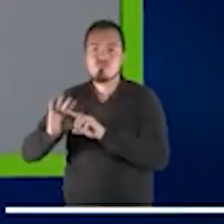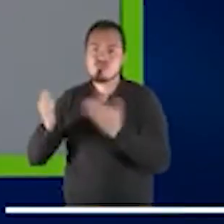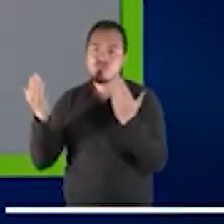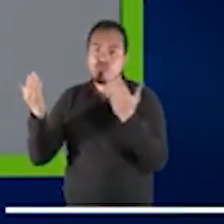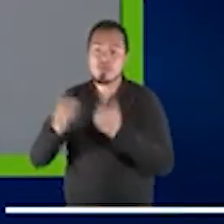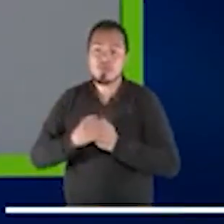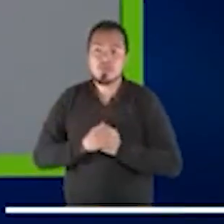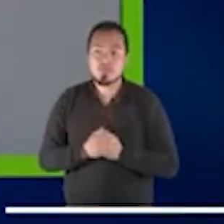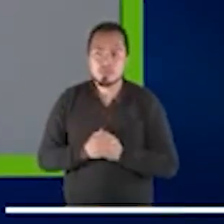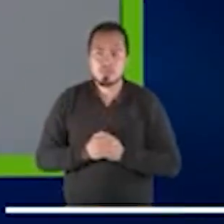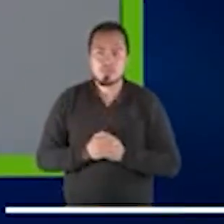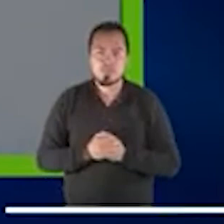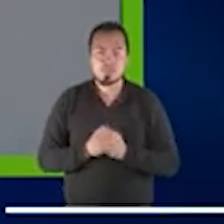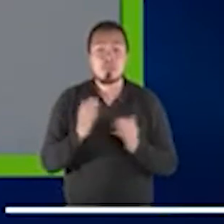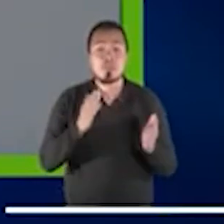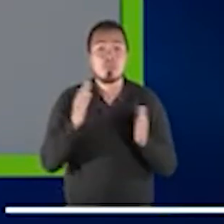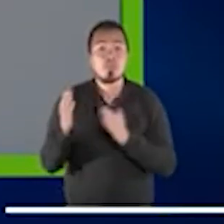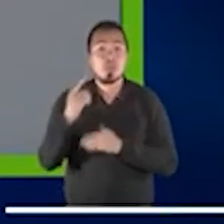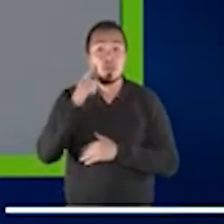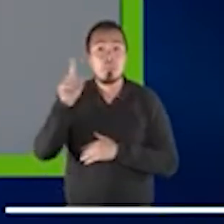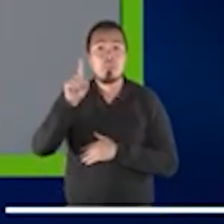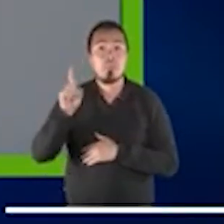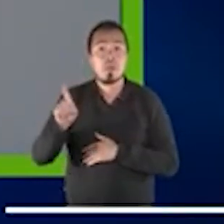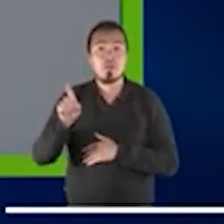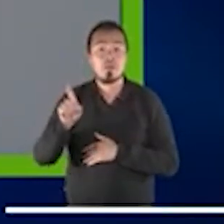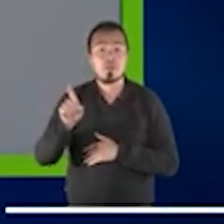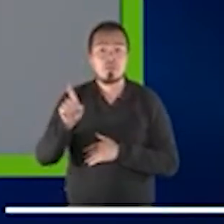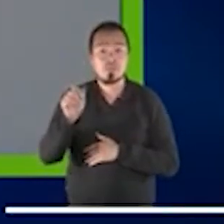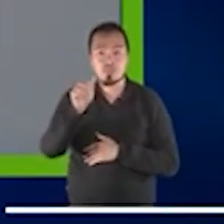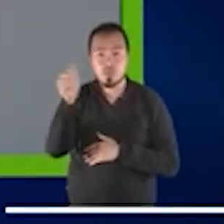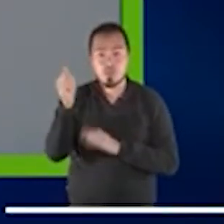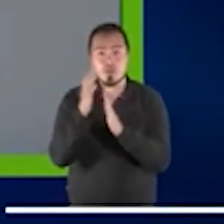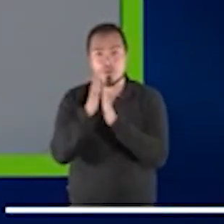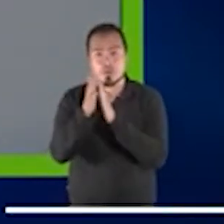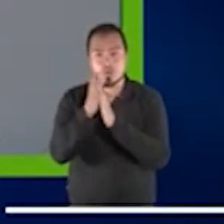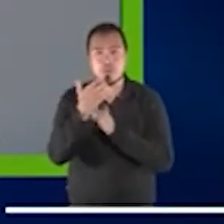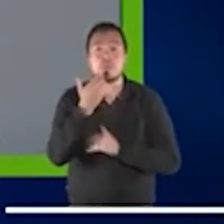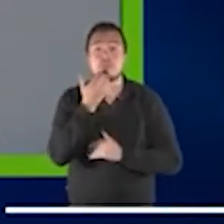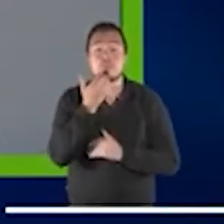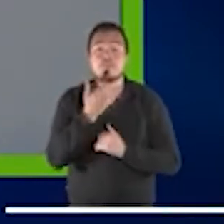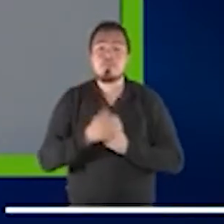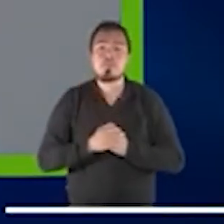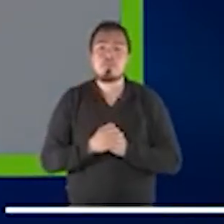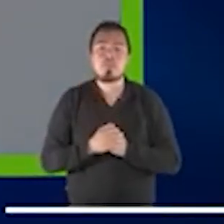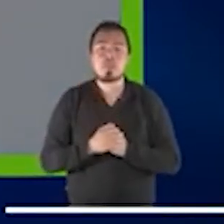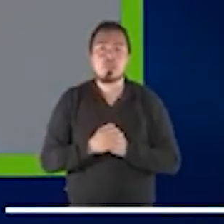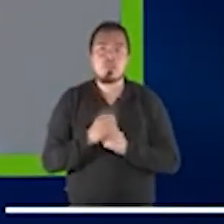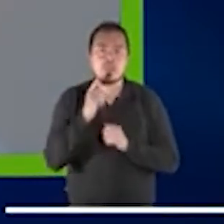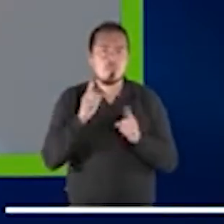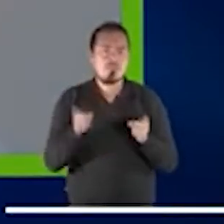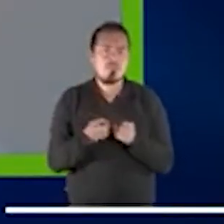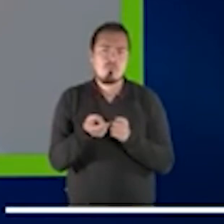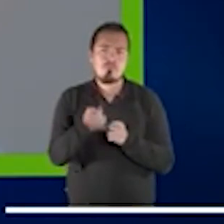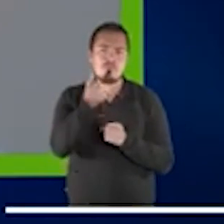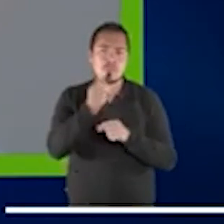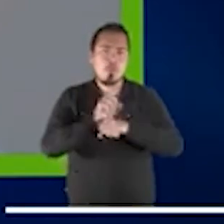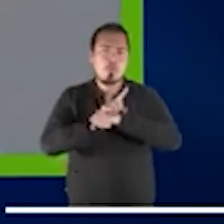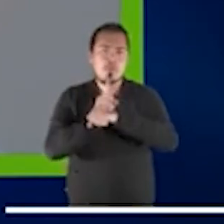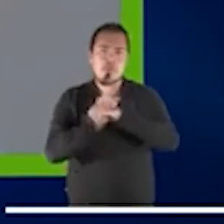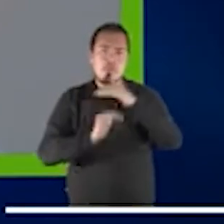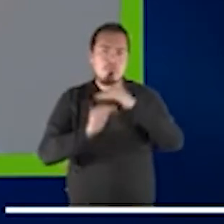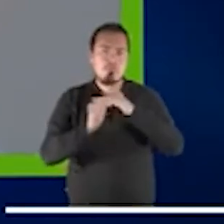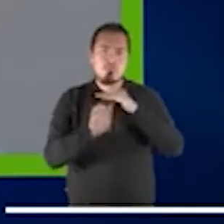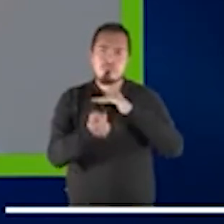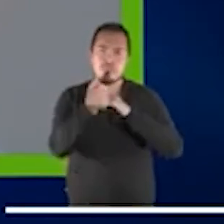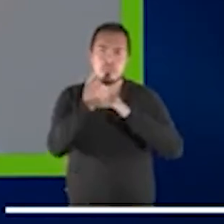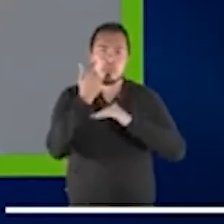Y tengo una última pregunta para ti, Manuela pero quizás muy corto en un minuto porque queremos